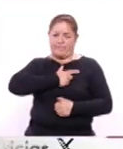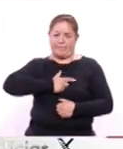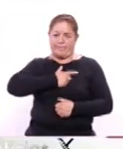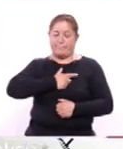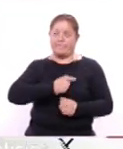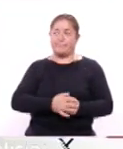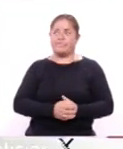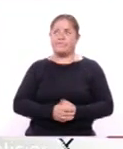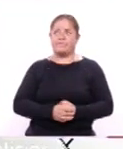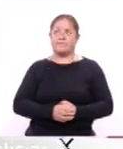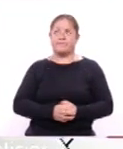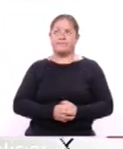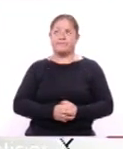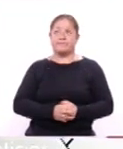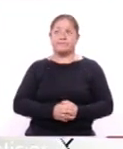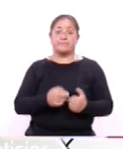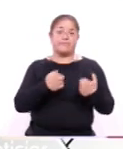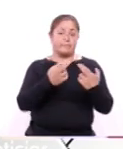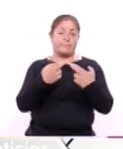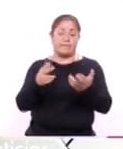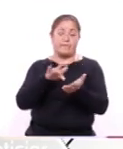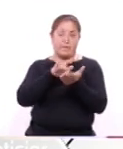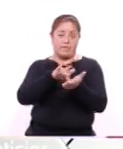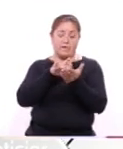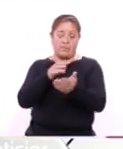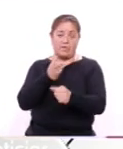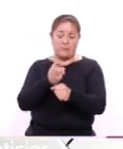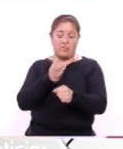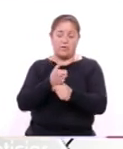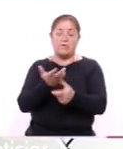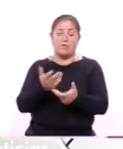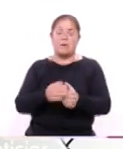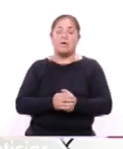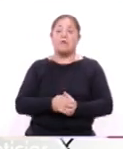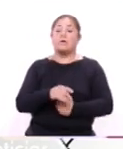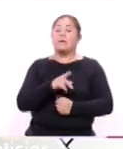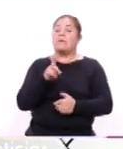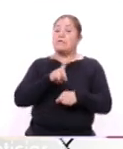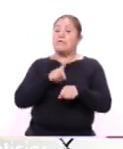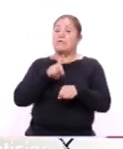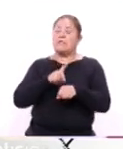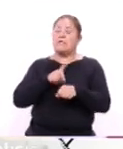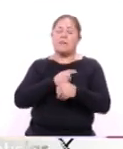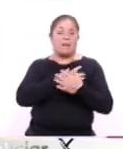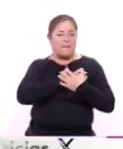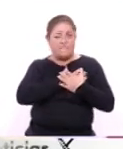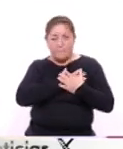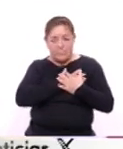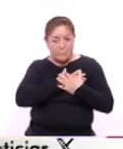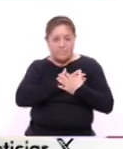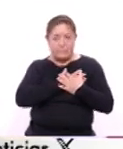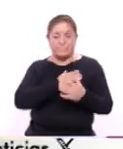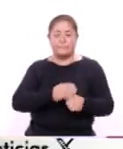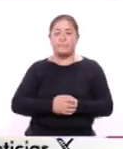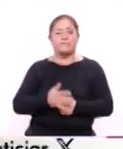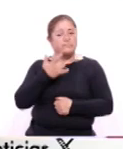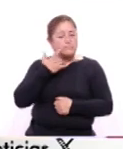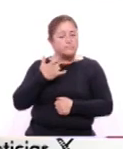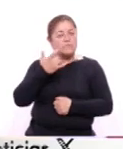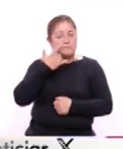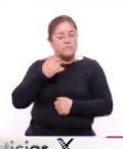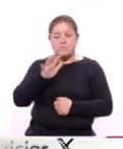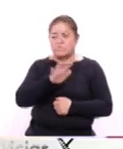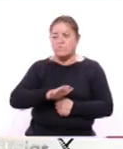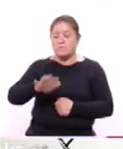entregar estos apoyos a quienes todos los días con gran amor luchan para